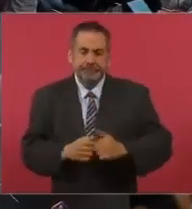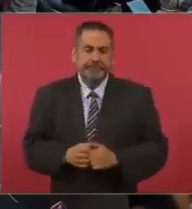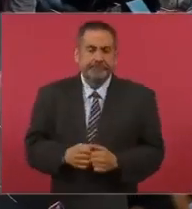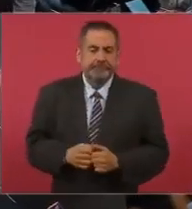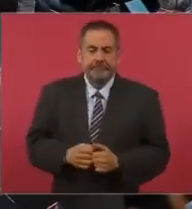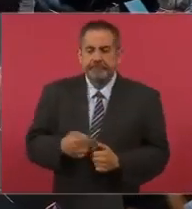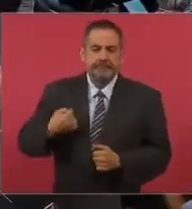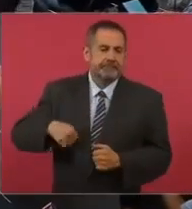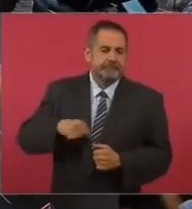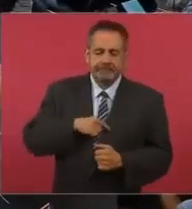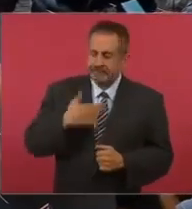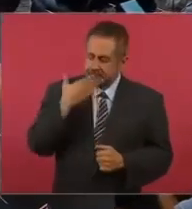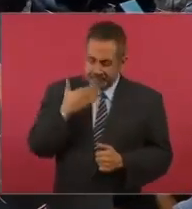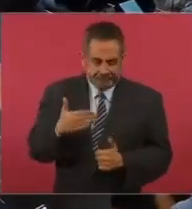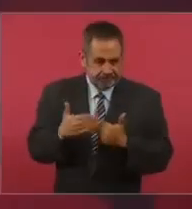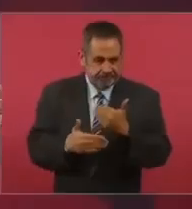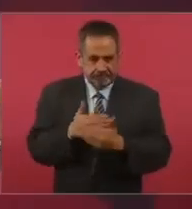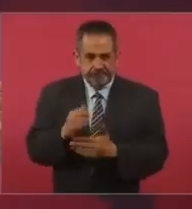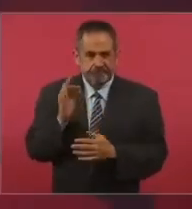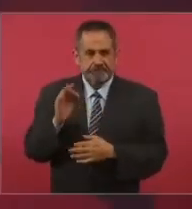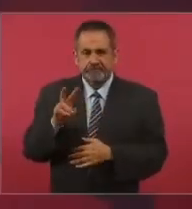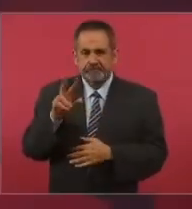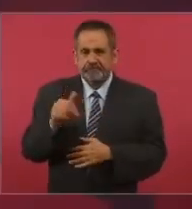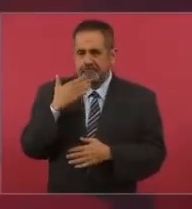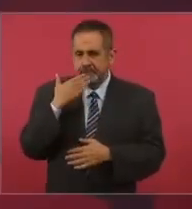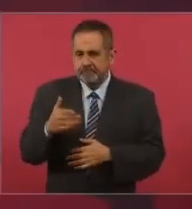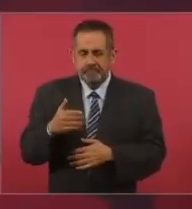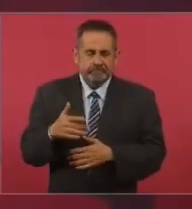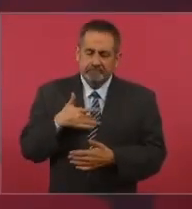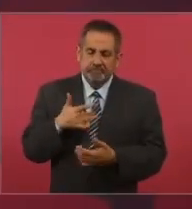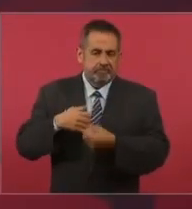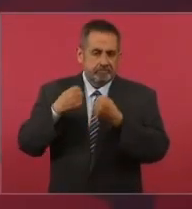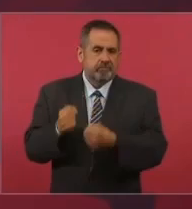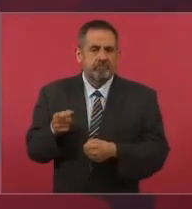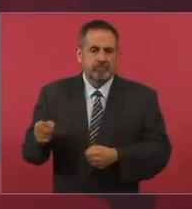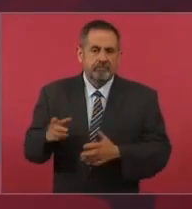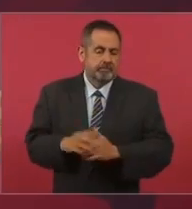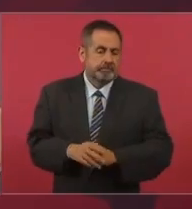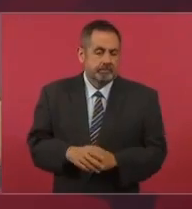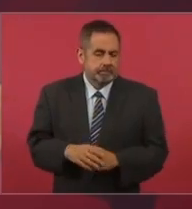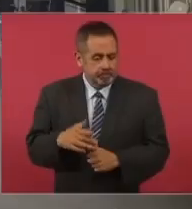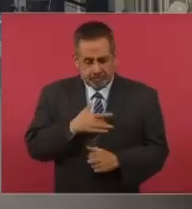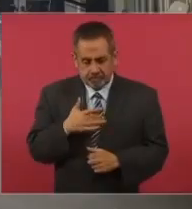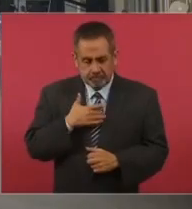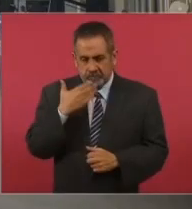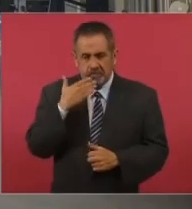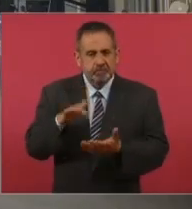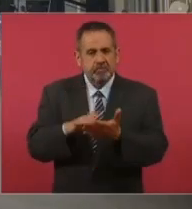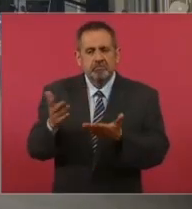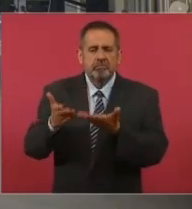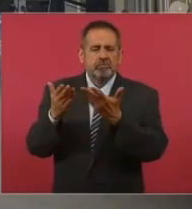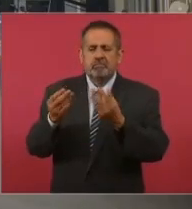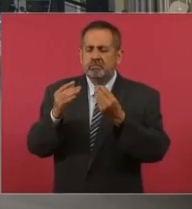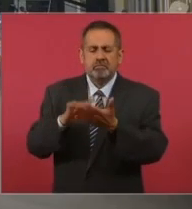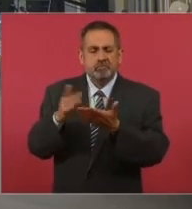Y con ella es una garantía. Entonces, yo le agradezco mucho, mucho, mucho. agradezco mucho.